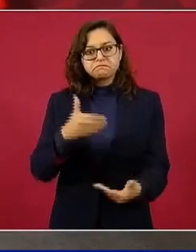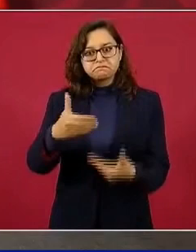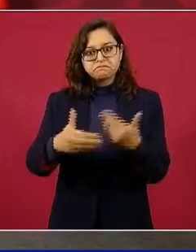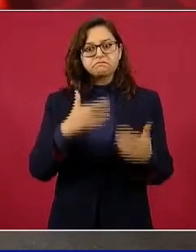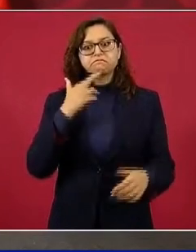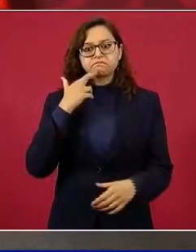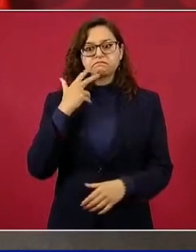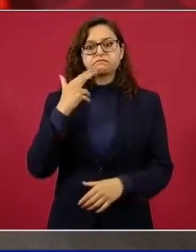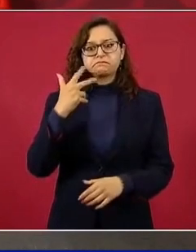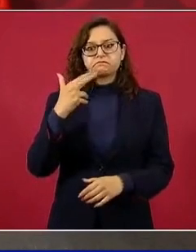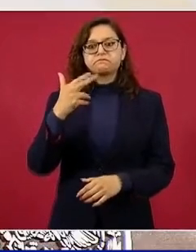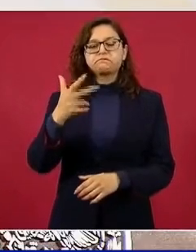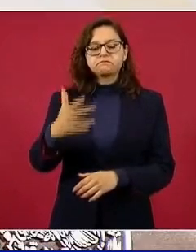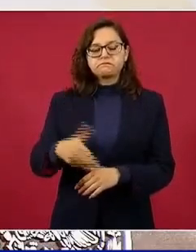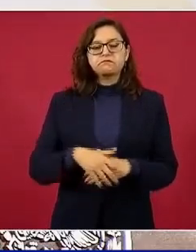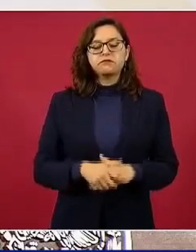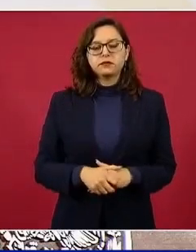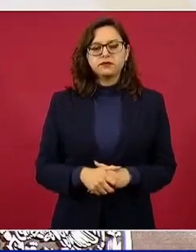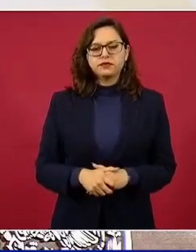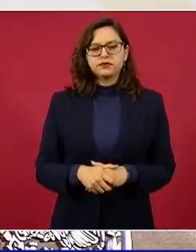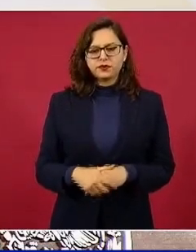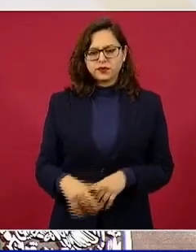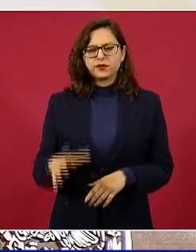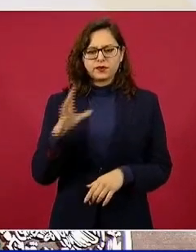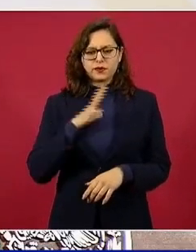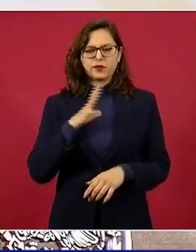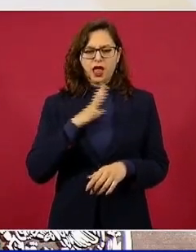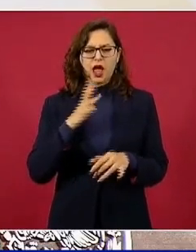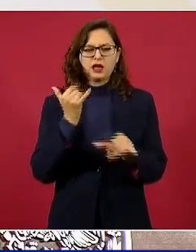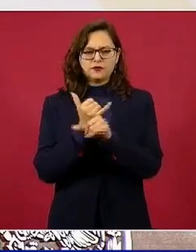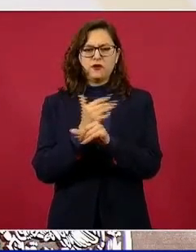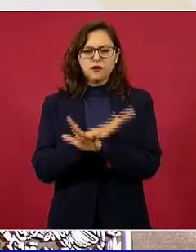tengo información de que